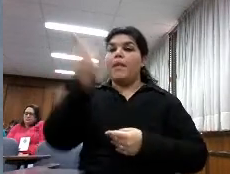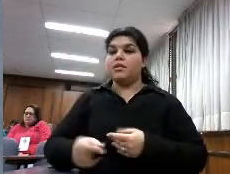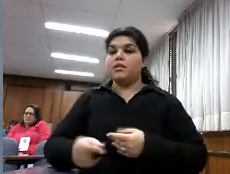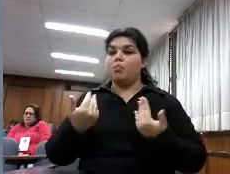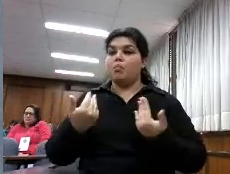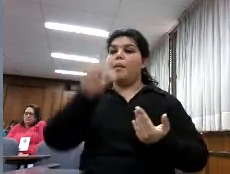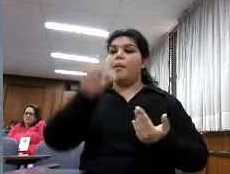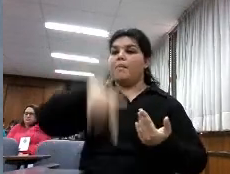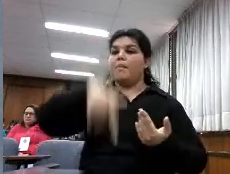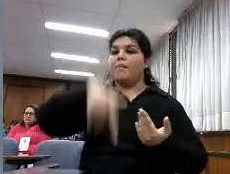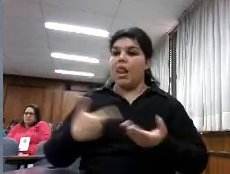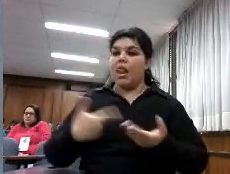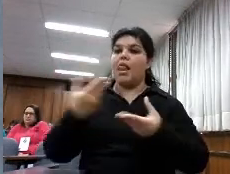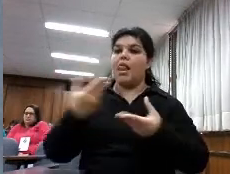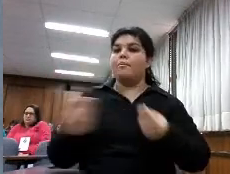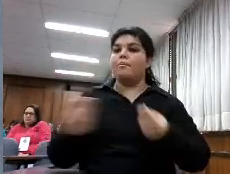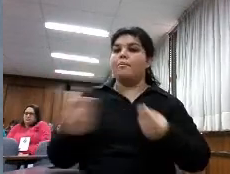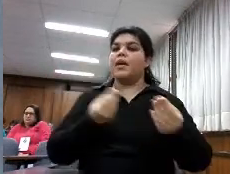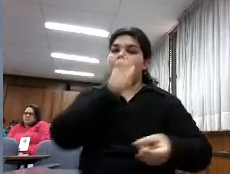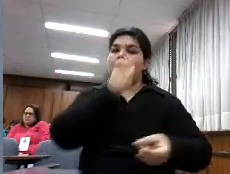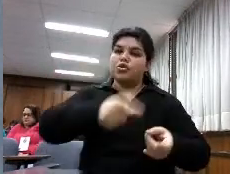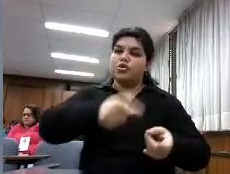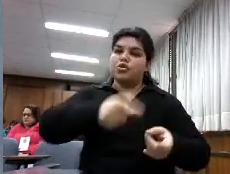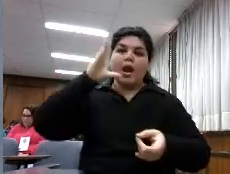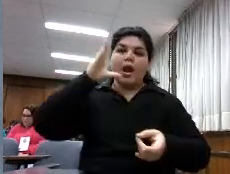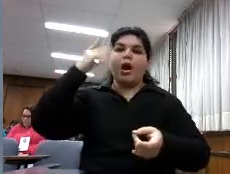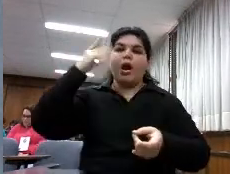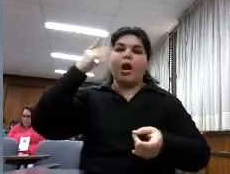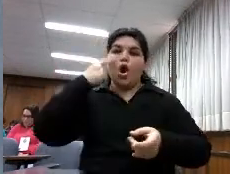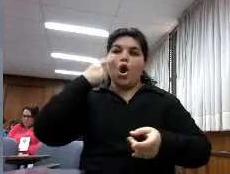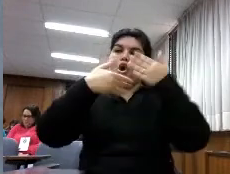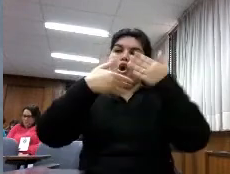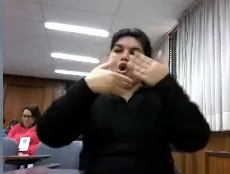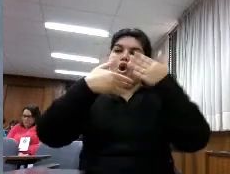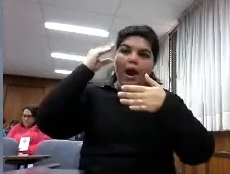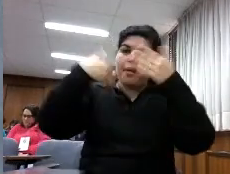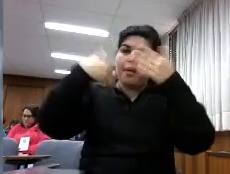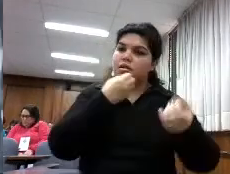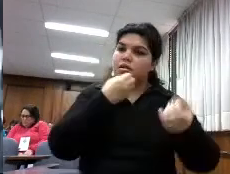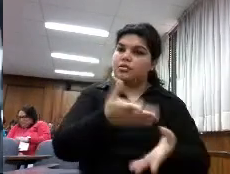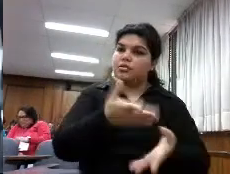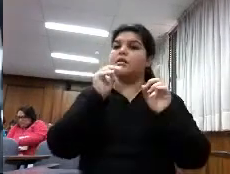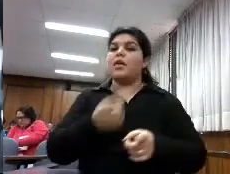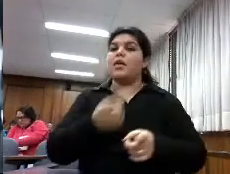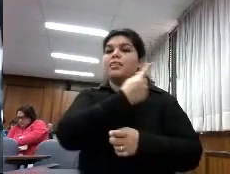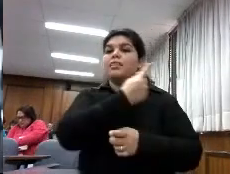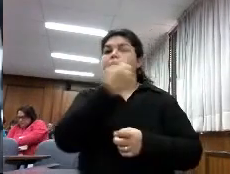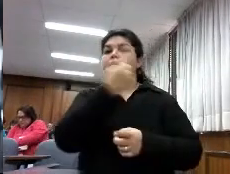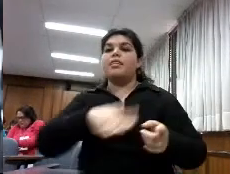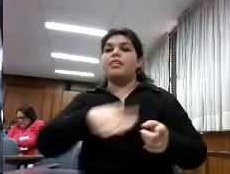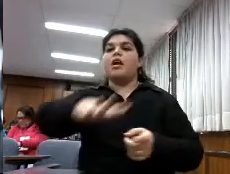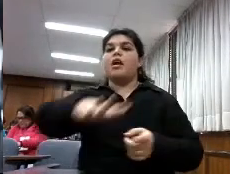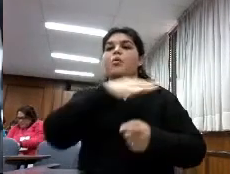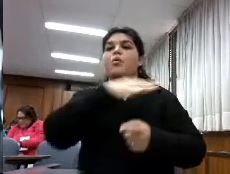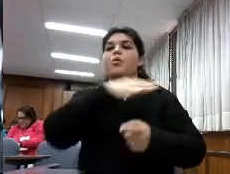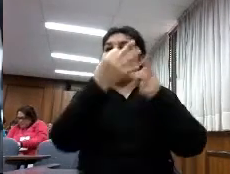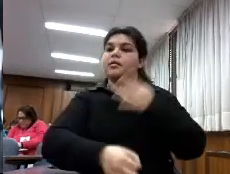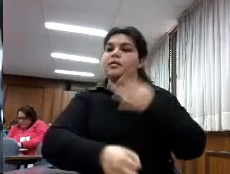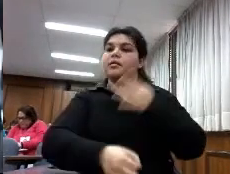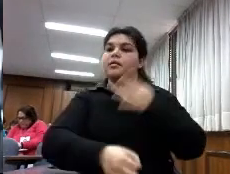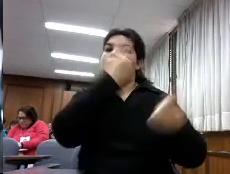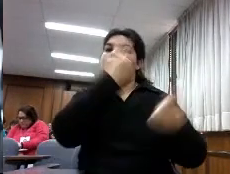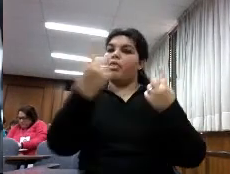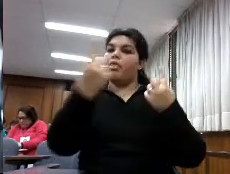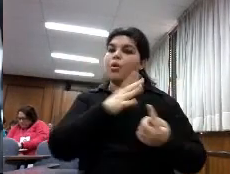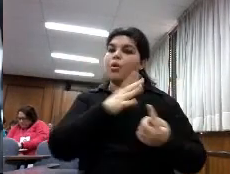de cara a la formación de usuarios de cara a las características y las necesidades que tienen los usuarios de nuestra región